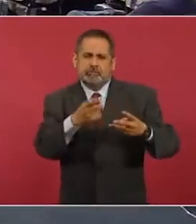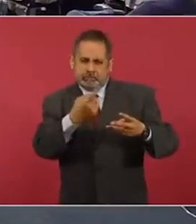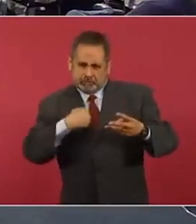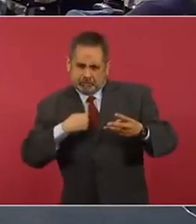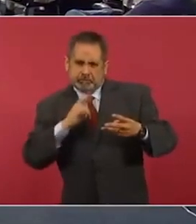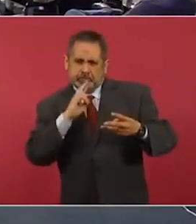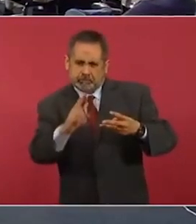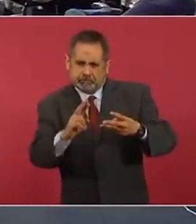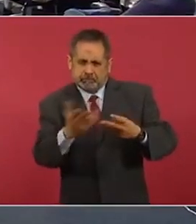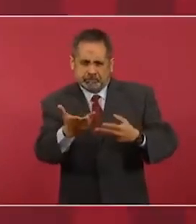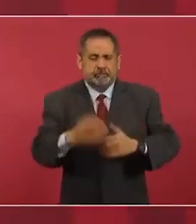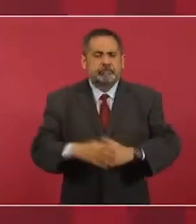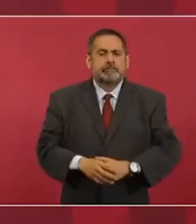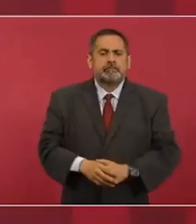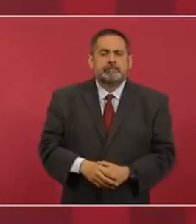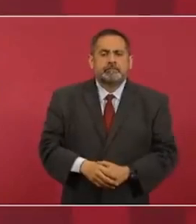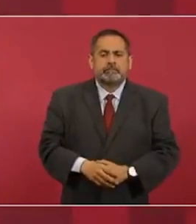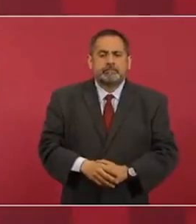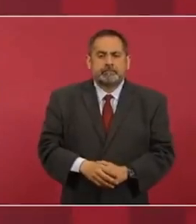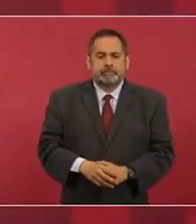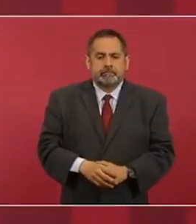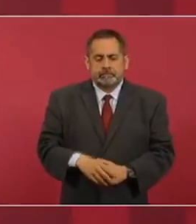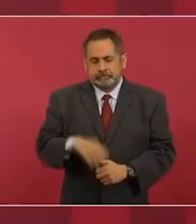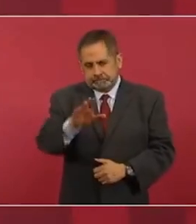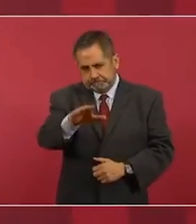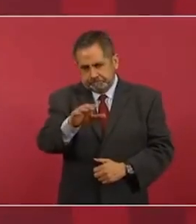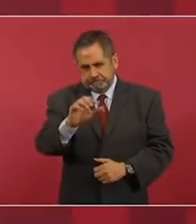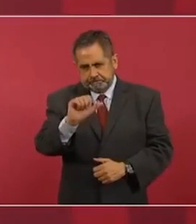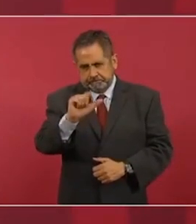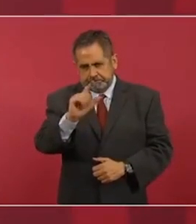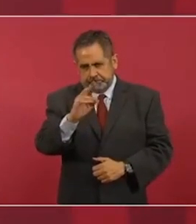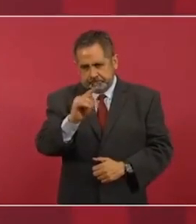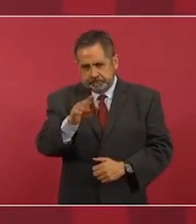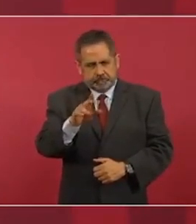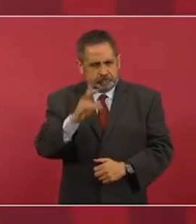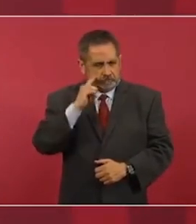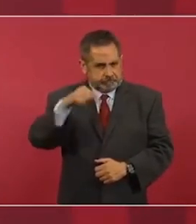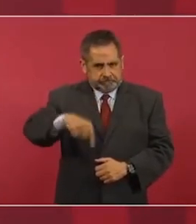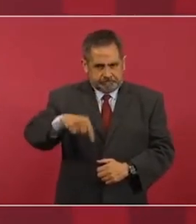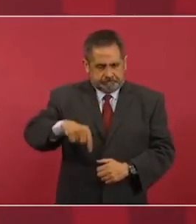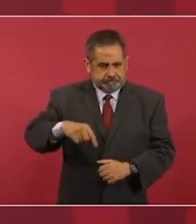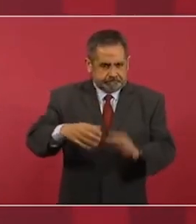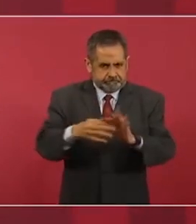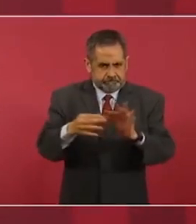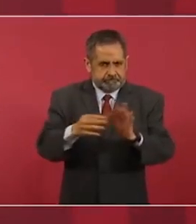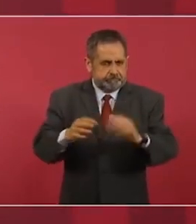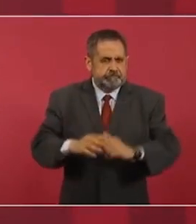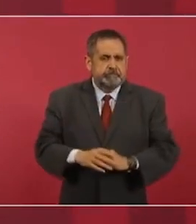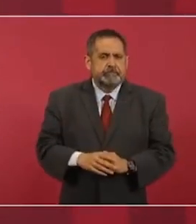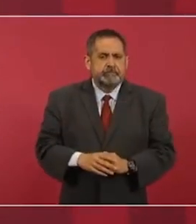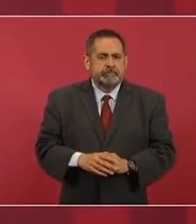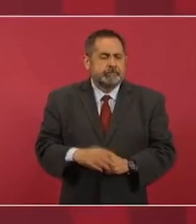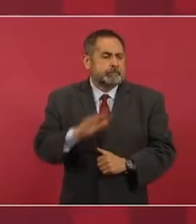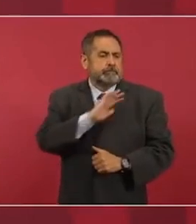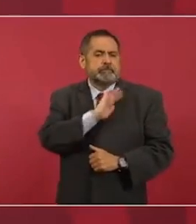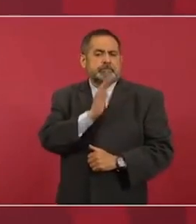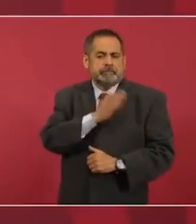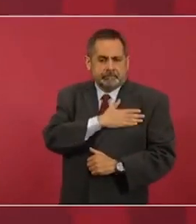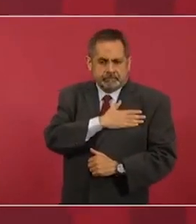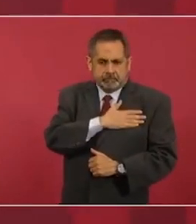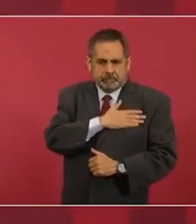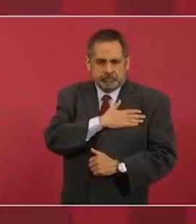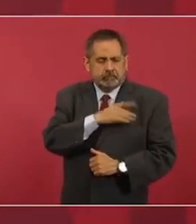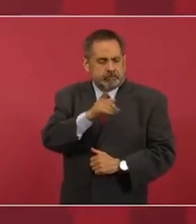Bueno, Alberto, mira, aquí hemos hablado de España y